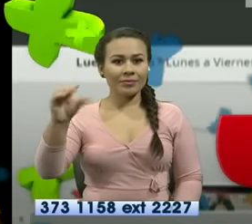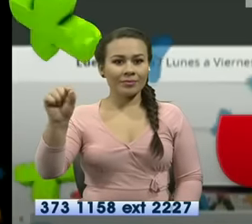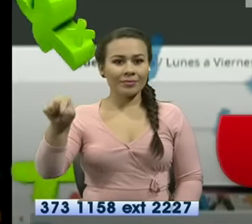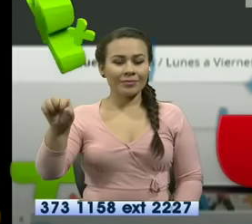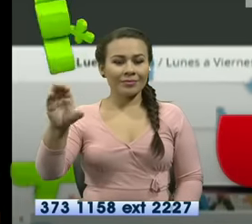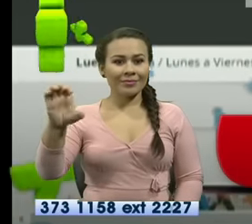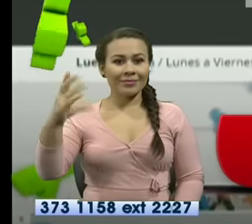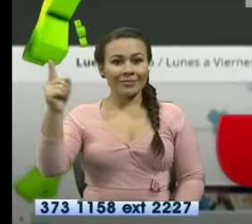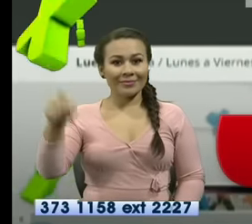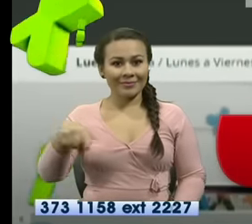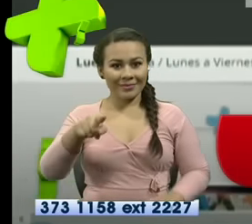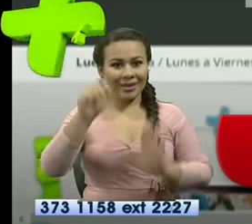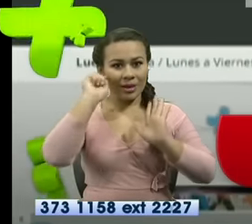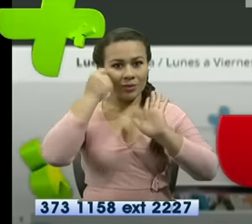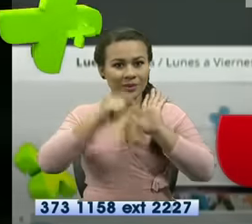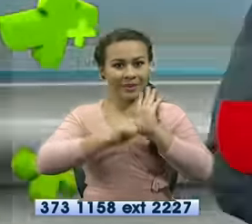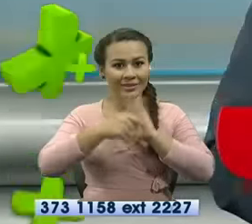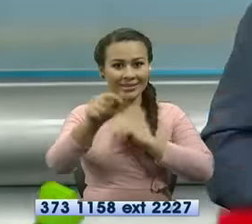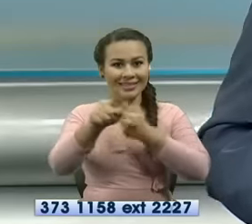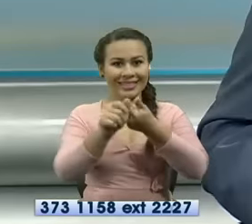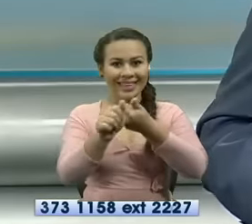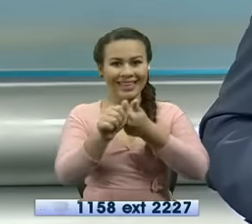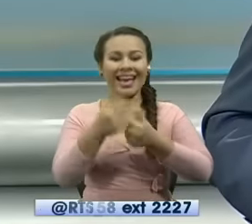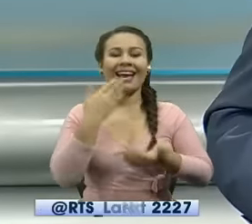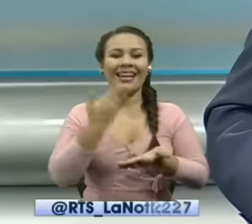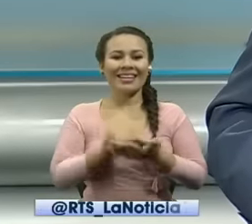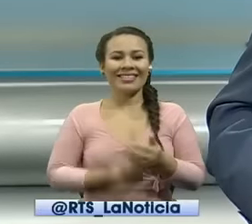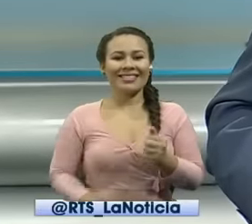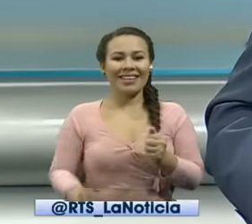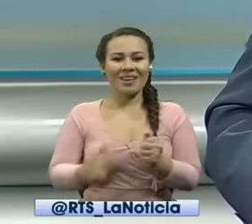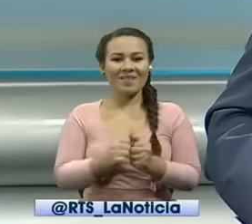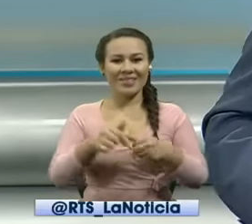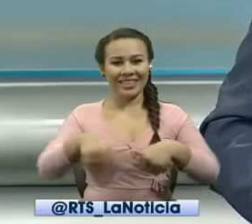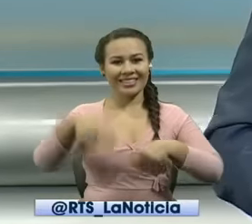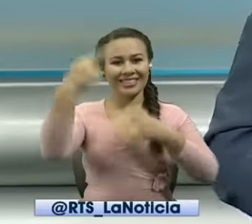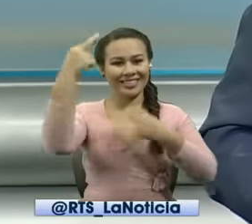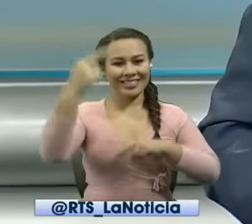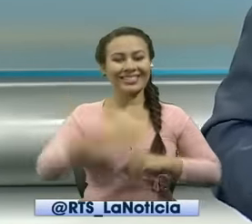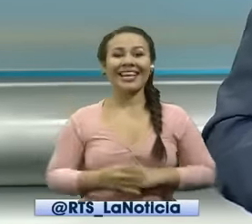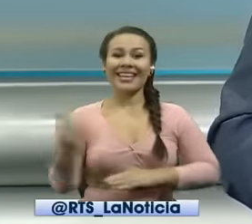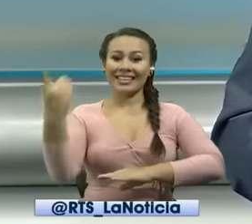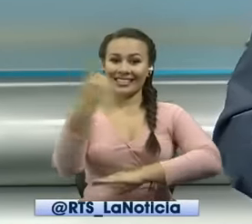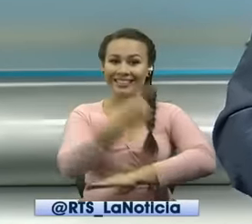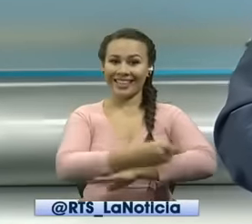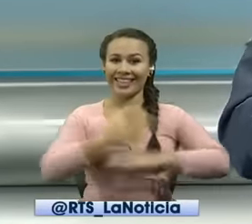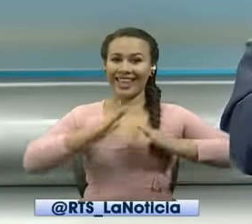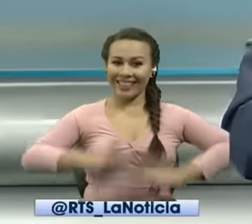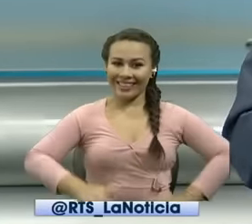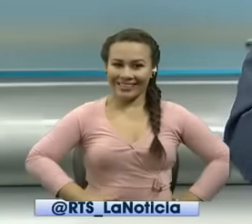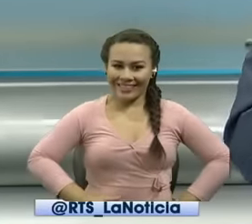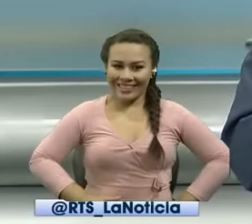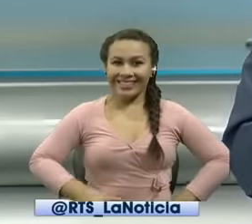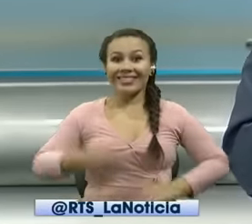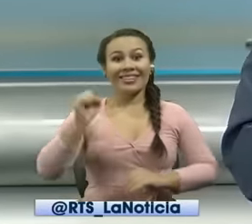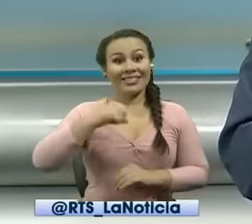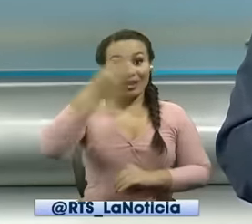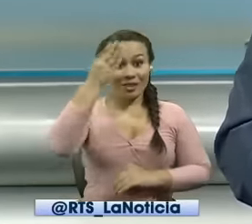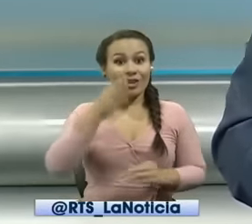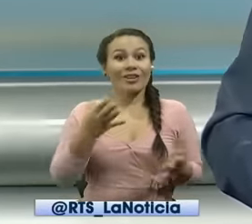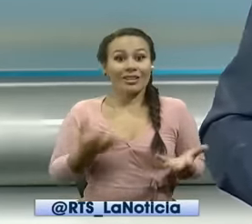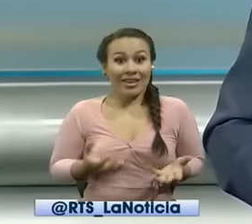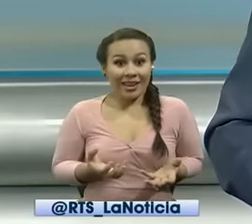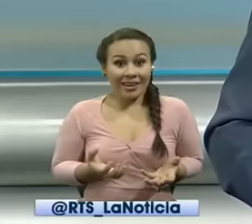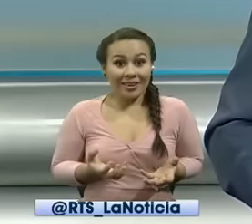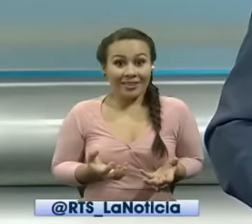rts está más cerca de ti gracias por habernos acompañado este día descansen si Dios lo permite